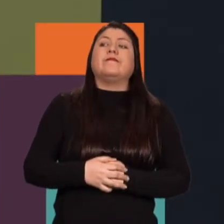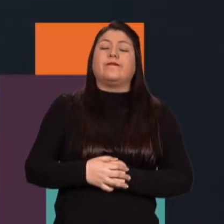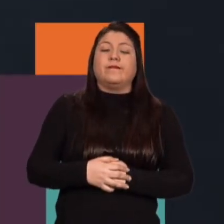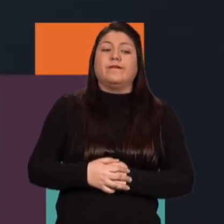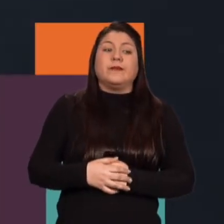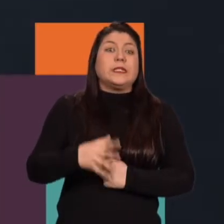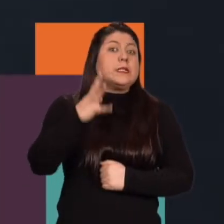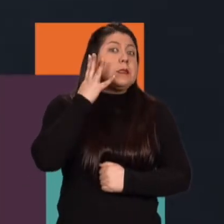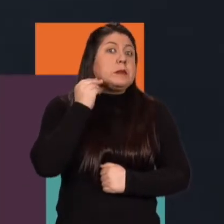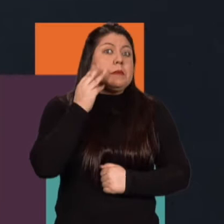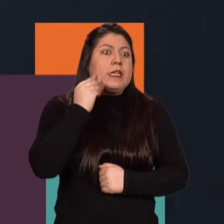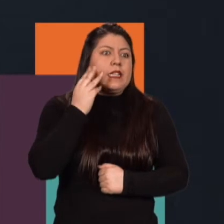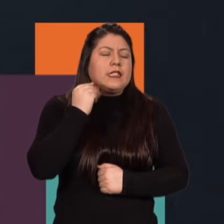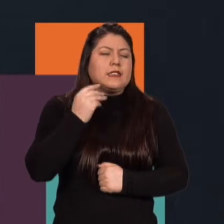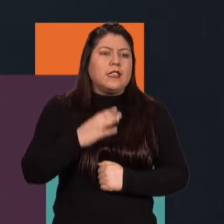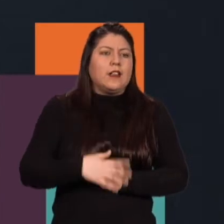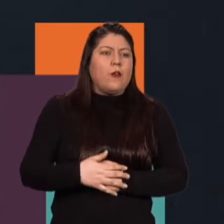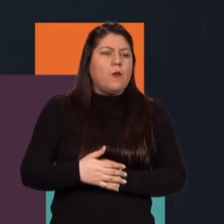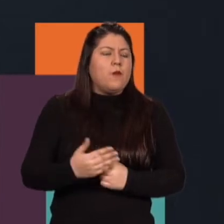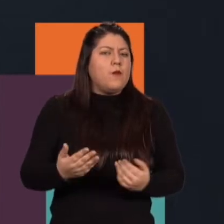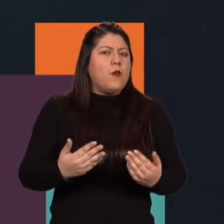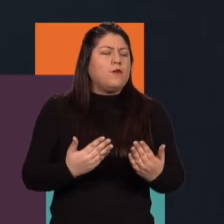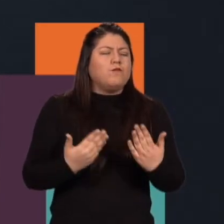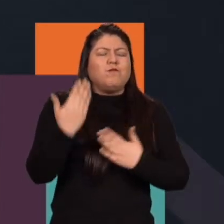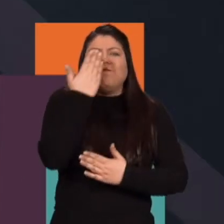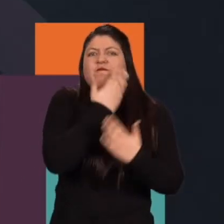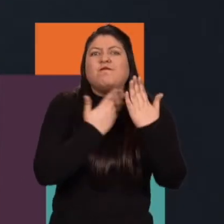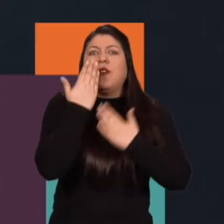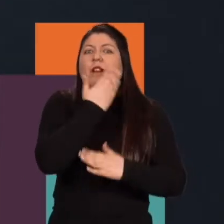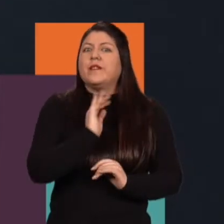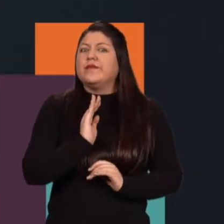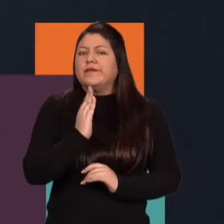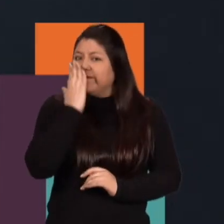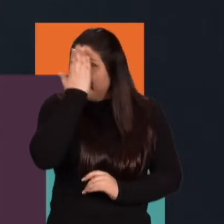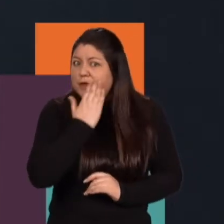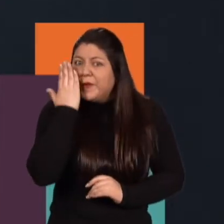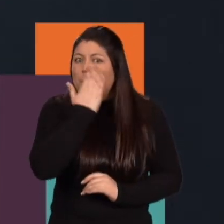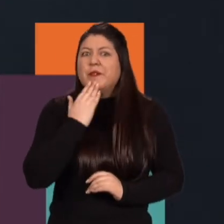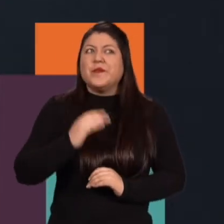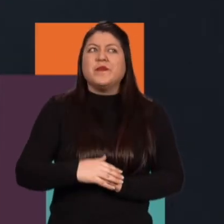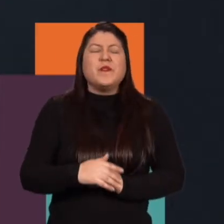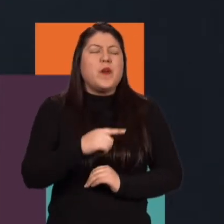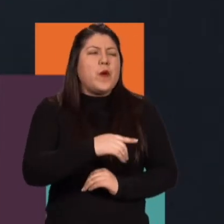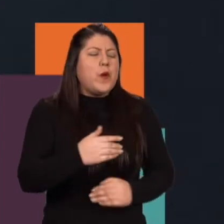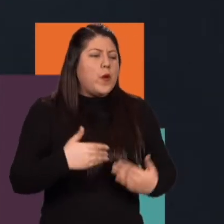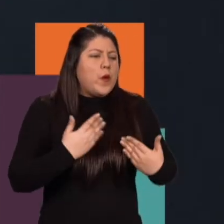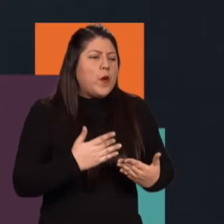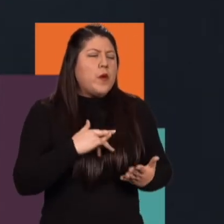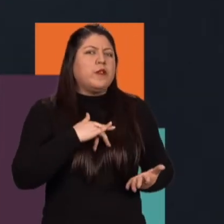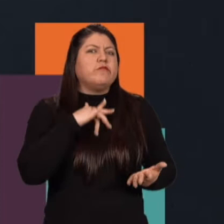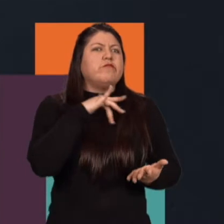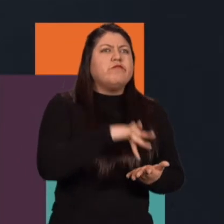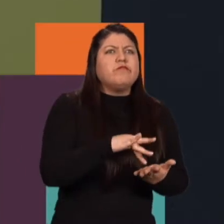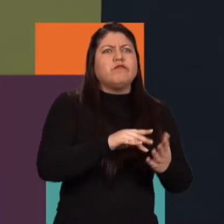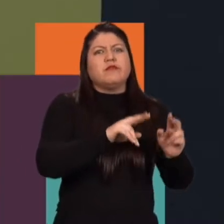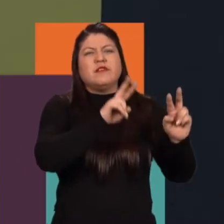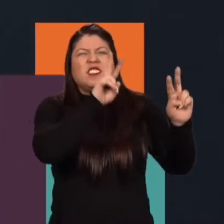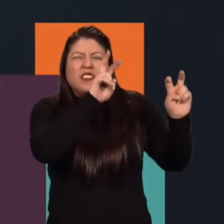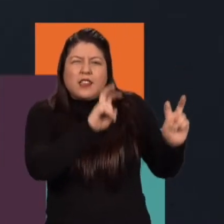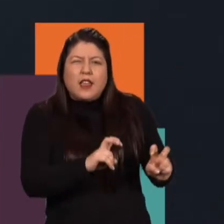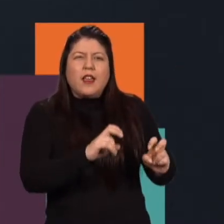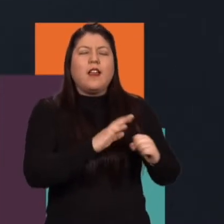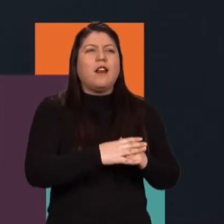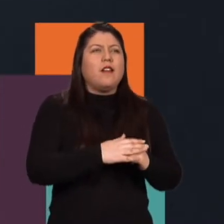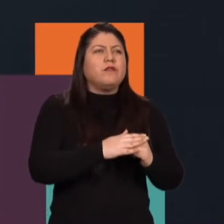experimentación es un tremendo aliciente la experimentación y la posibilidad de tocar algunos